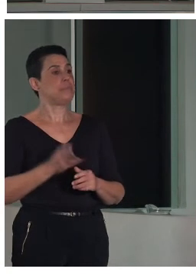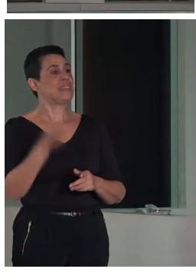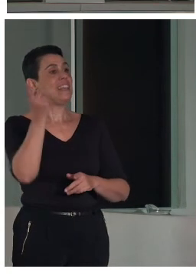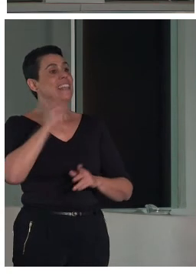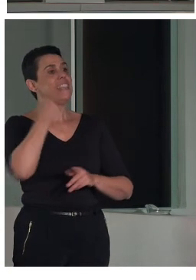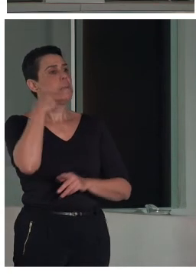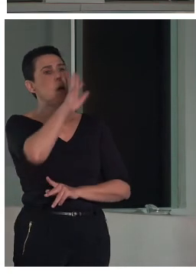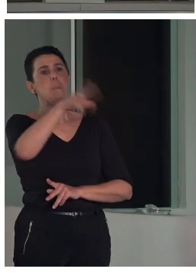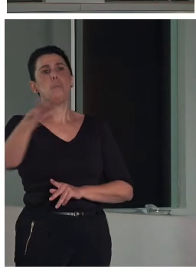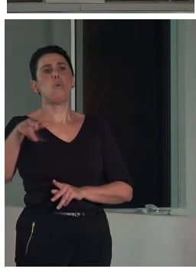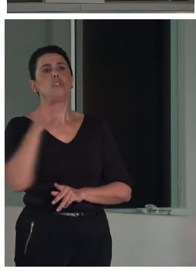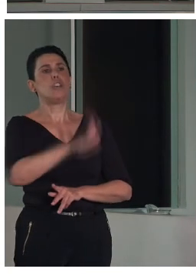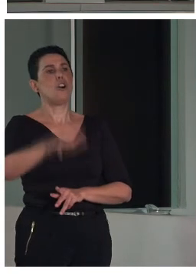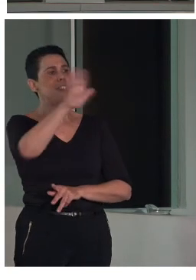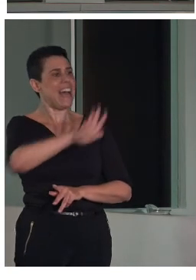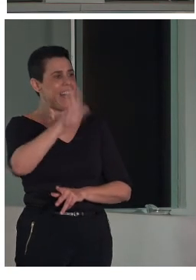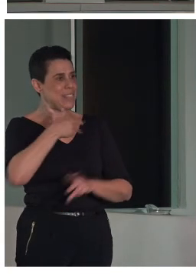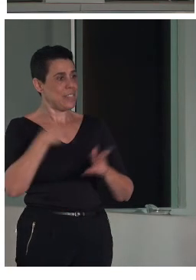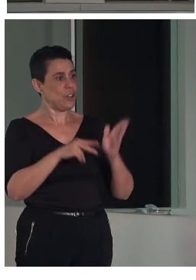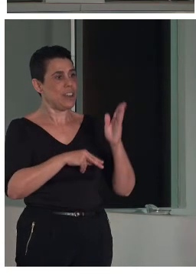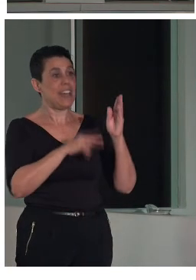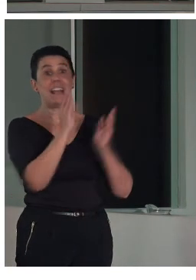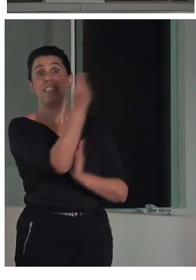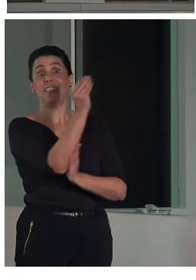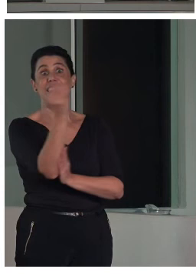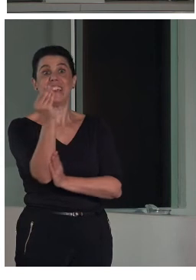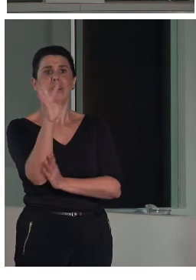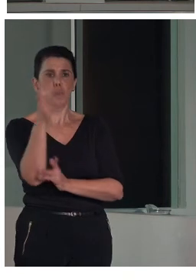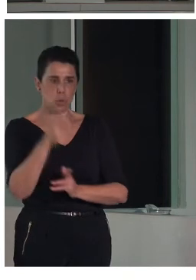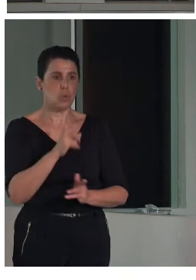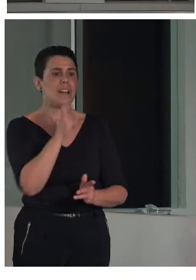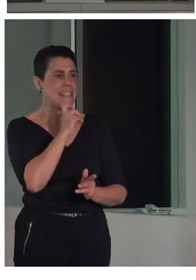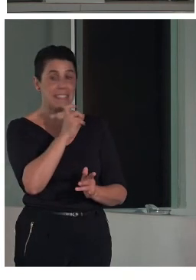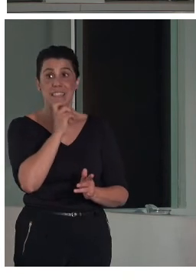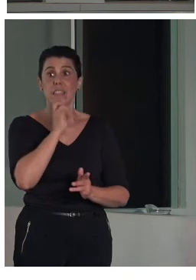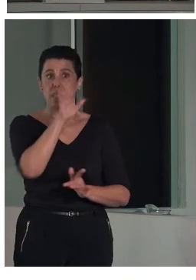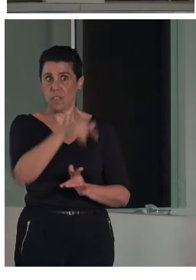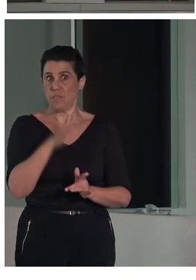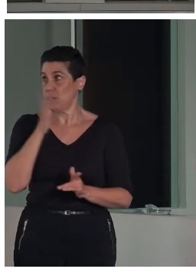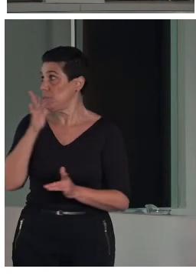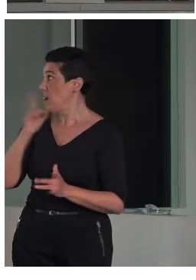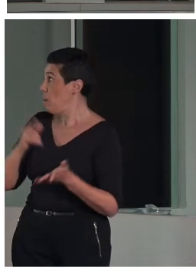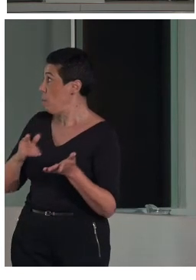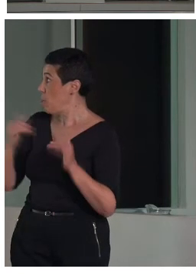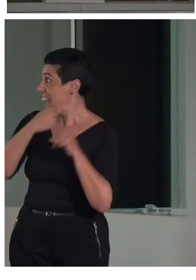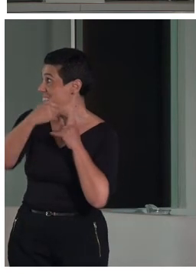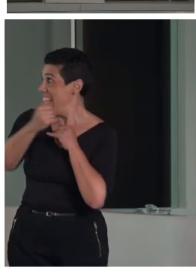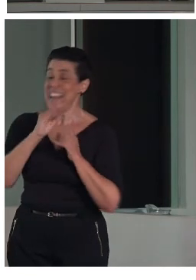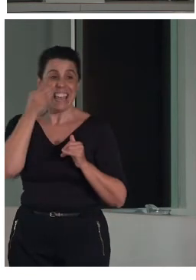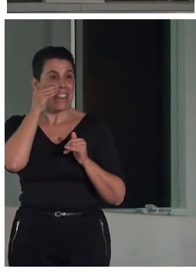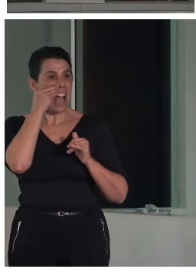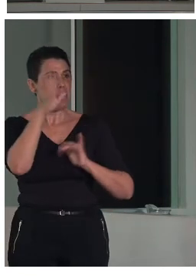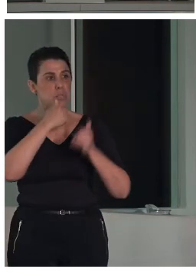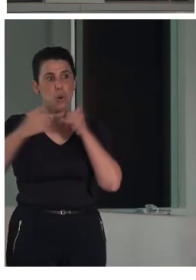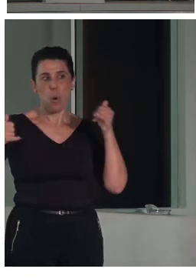Escultura un edificio especialmente complejo porque cruza en un determinado punto veis la línea negra y la línea azul cruzan en un determinado